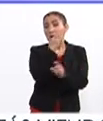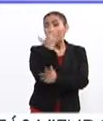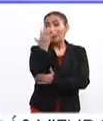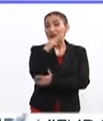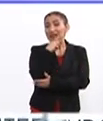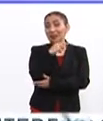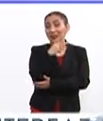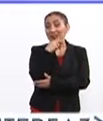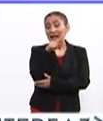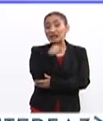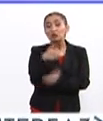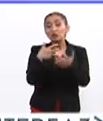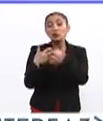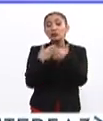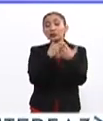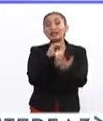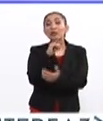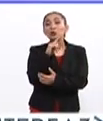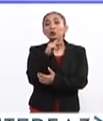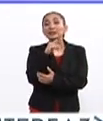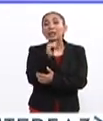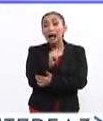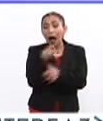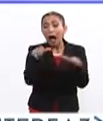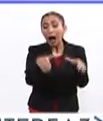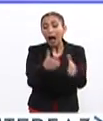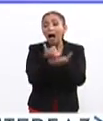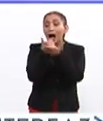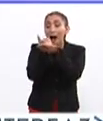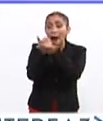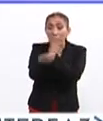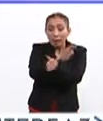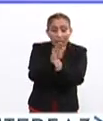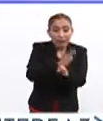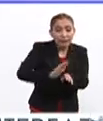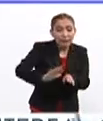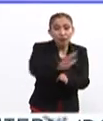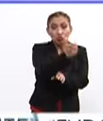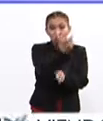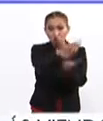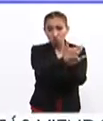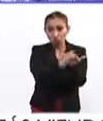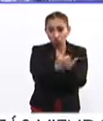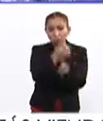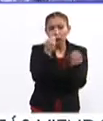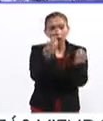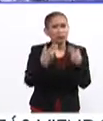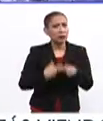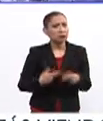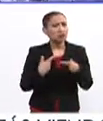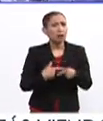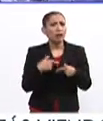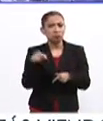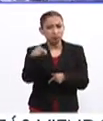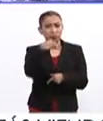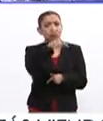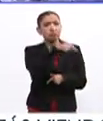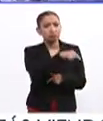árboles de Navidad. Es una industria, le da beneficios económicos a muchas personas,